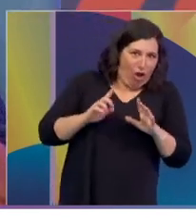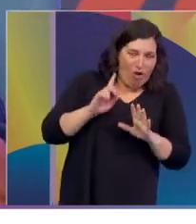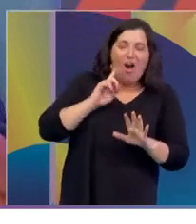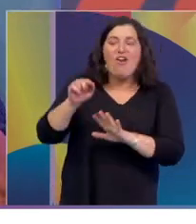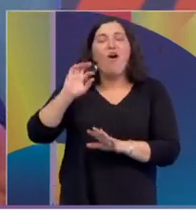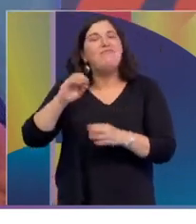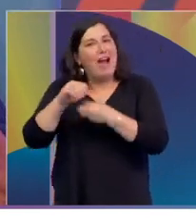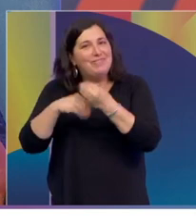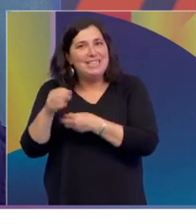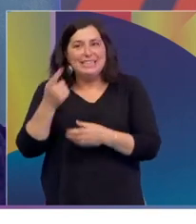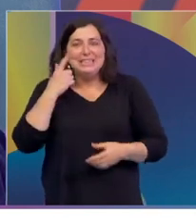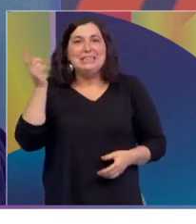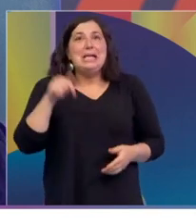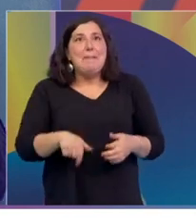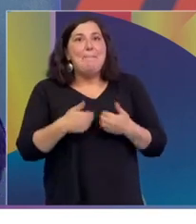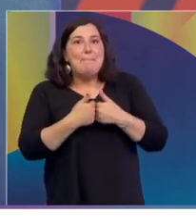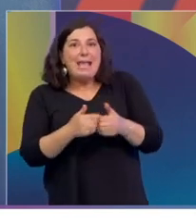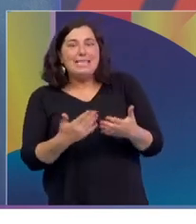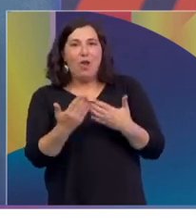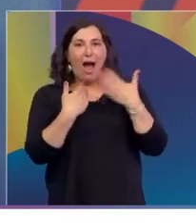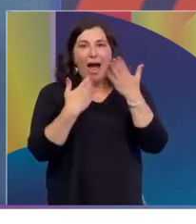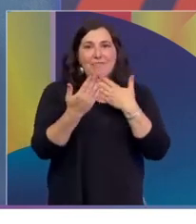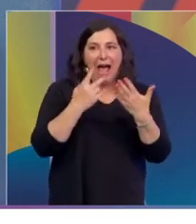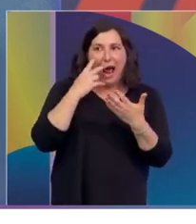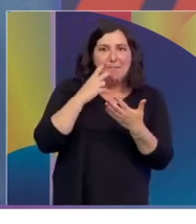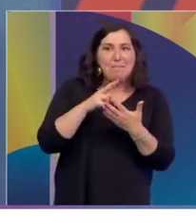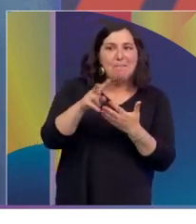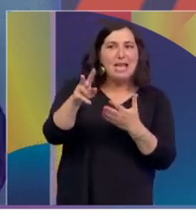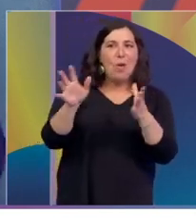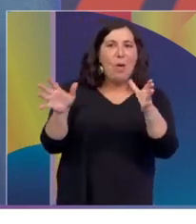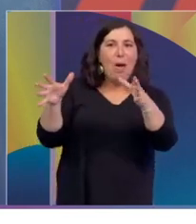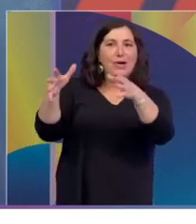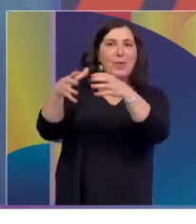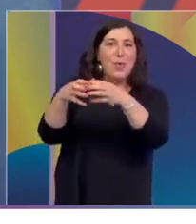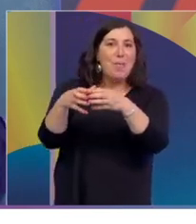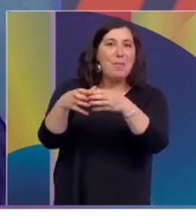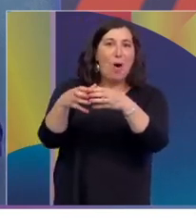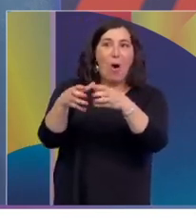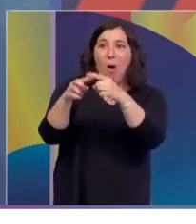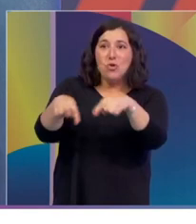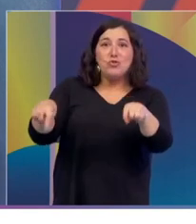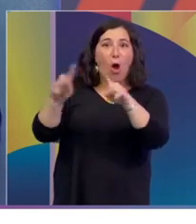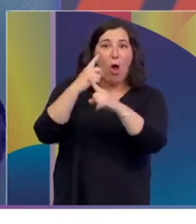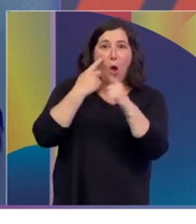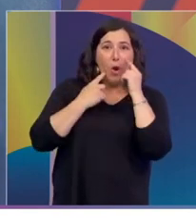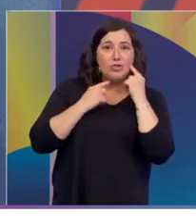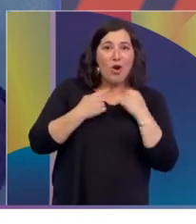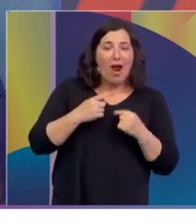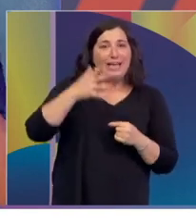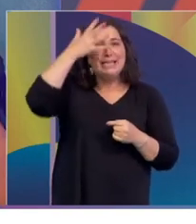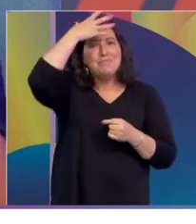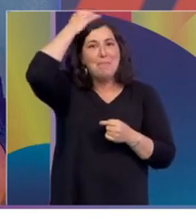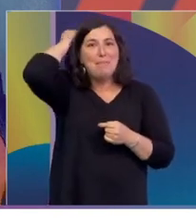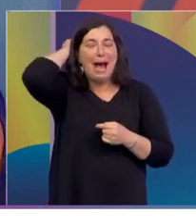me puse a hablar ahí en una, miro para donde estaba el grupo y bueno, todo llorando, bueno, Maite, mi hija,